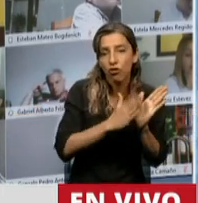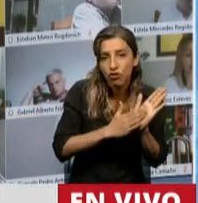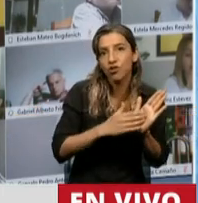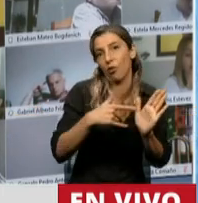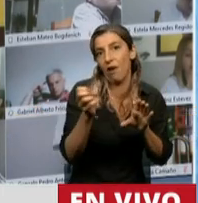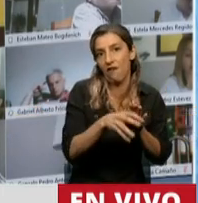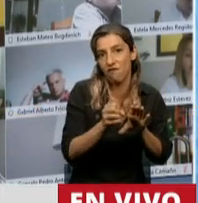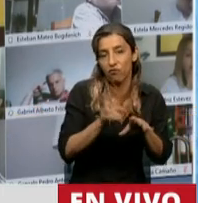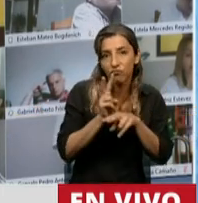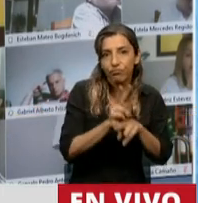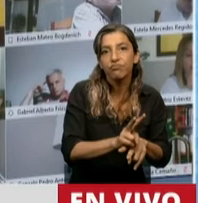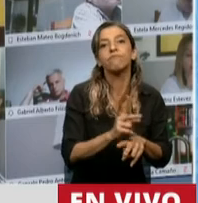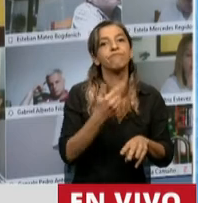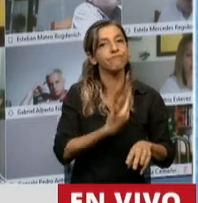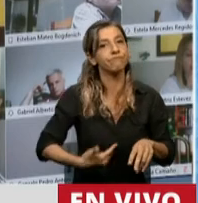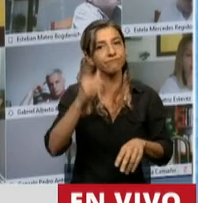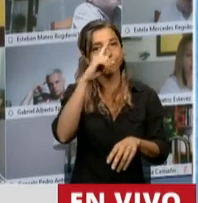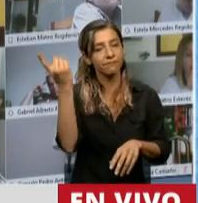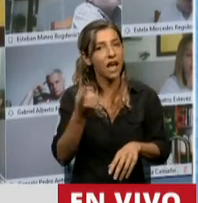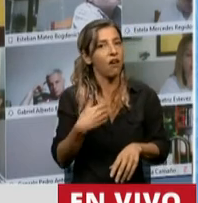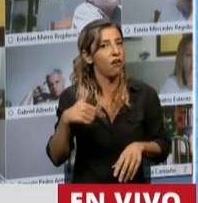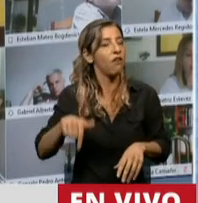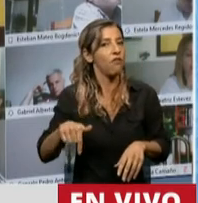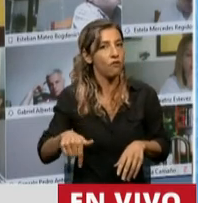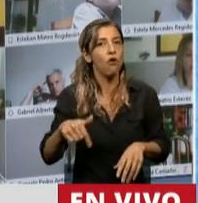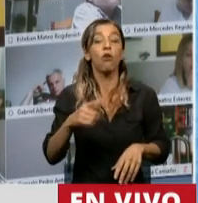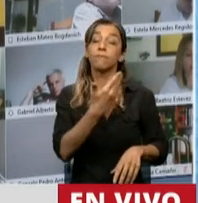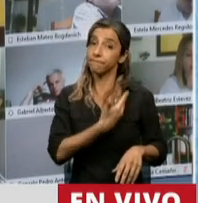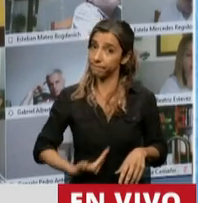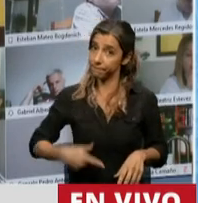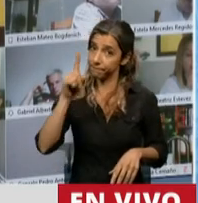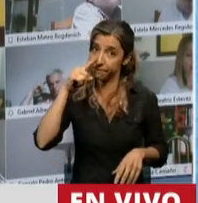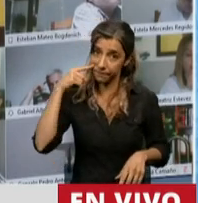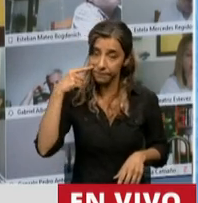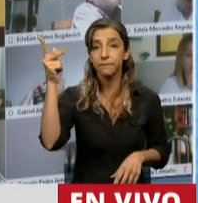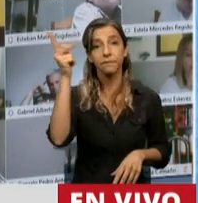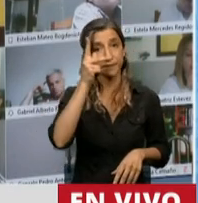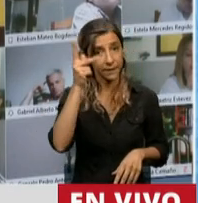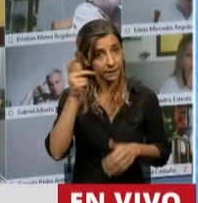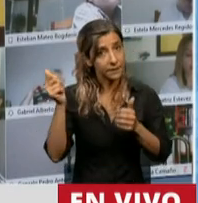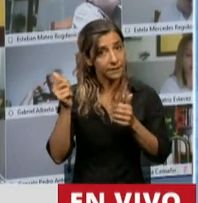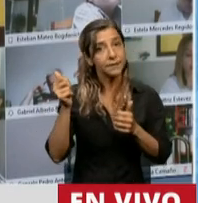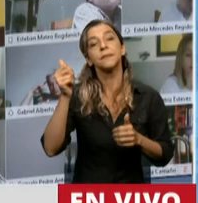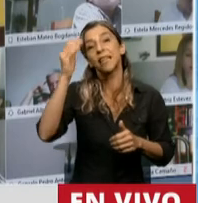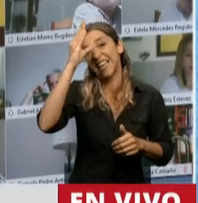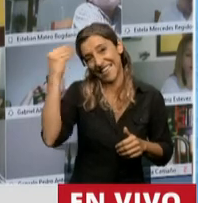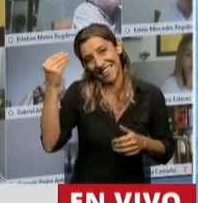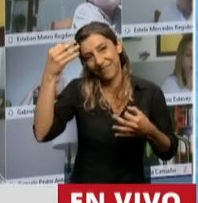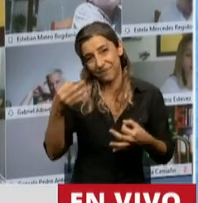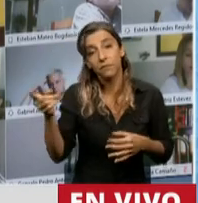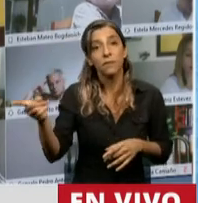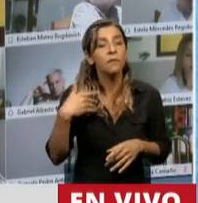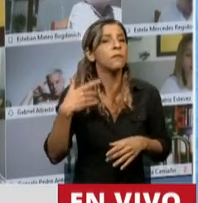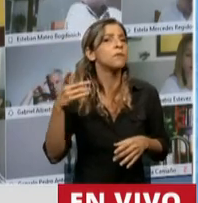Sustentabilidad, el gobierno nacional y popular de Alberto y Cristina viene a rescatar a